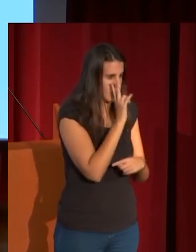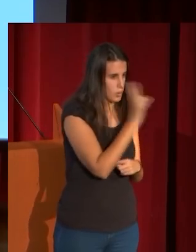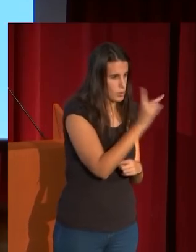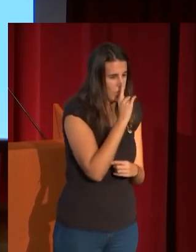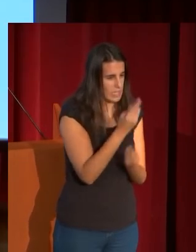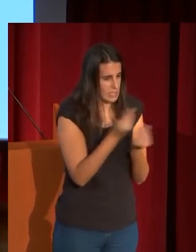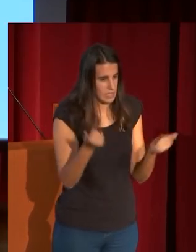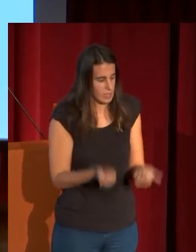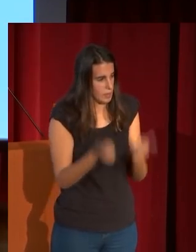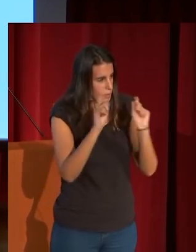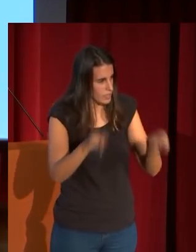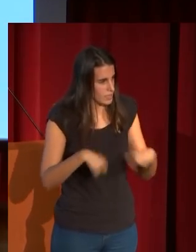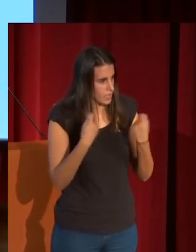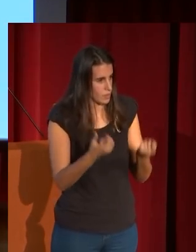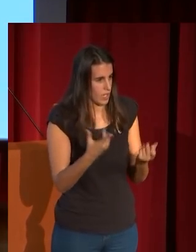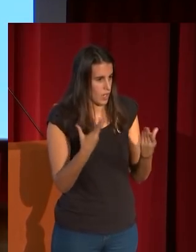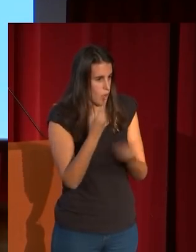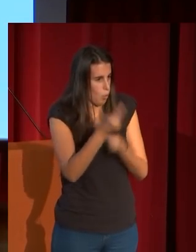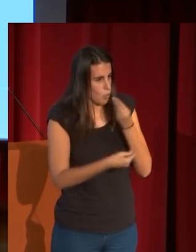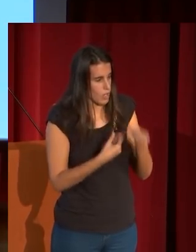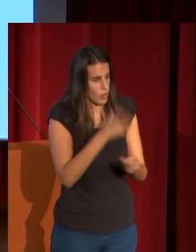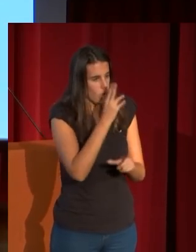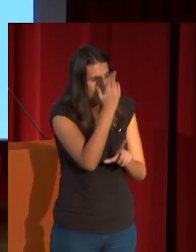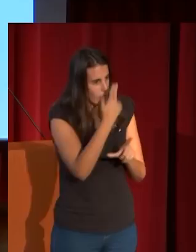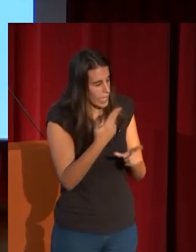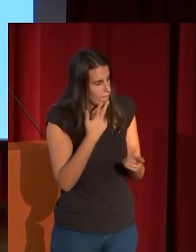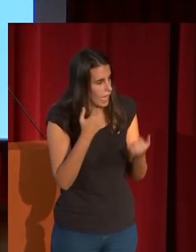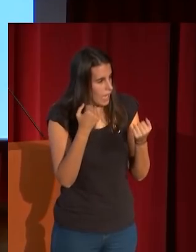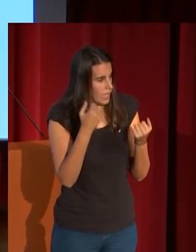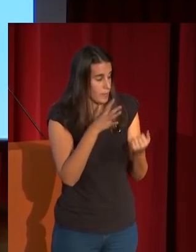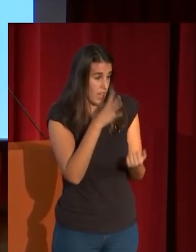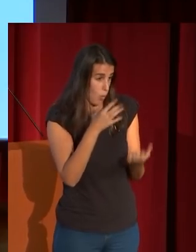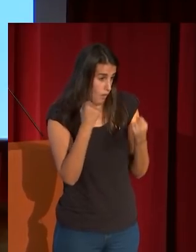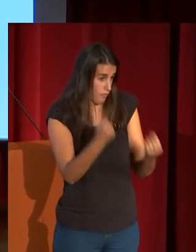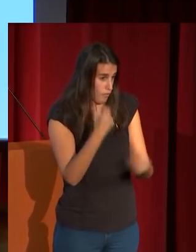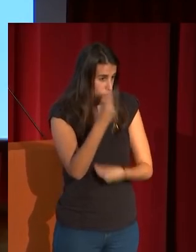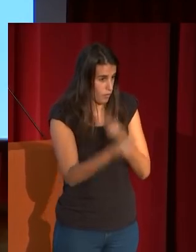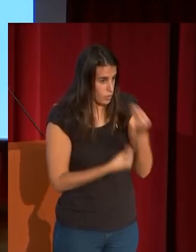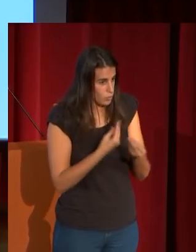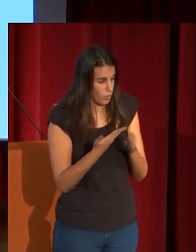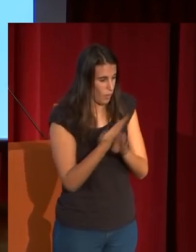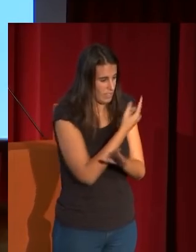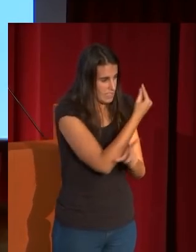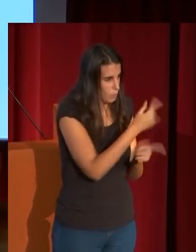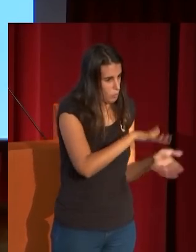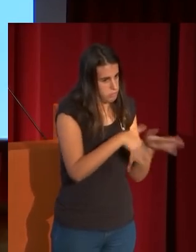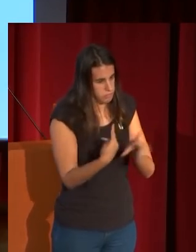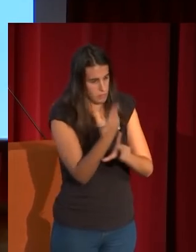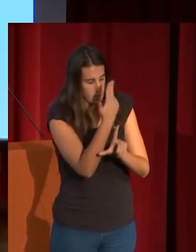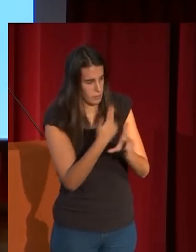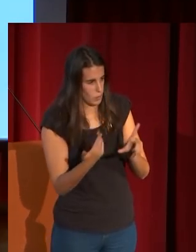pero está también el Fortuny en agua fuerte el de la acuarela el de estos óleos el de los dibujos en fin ahí ese